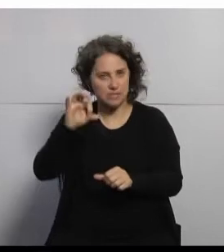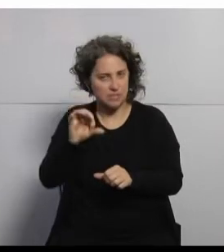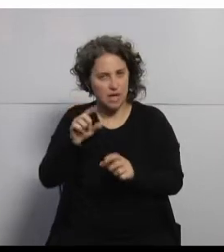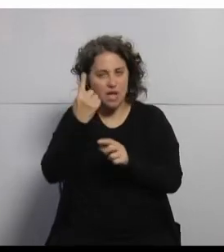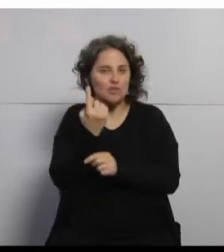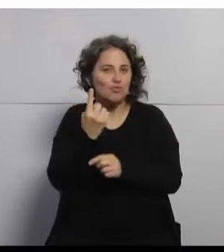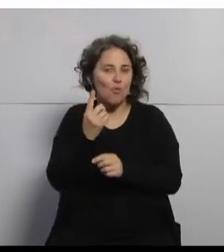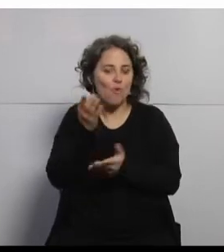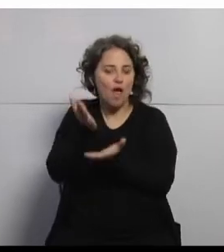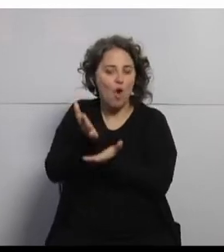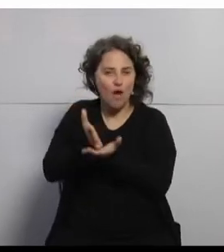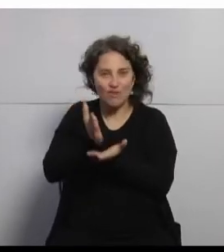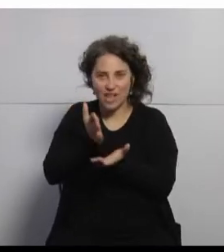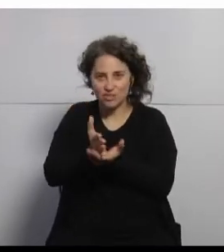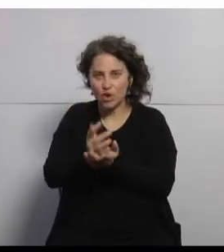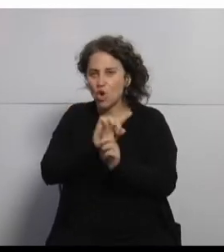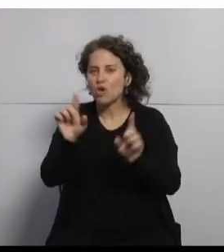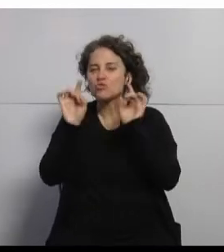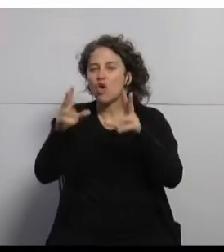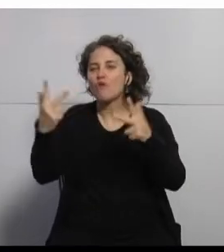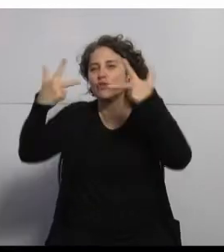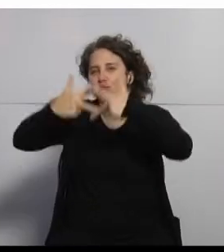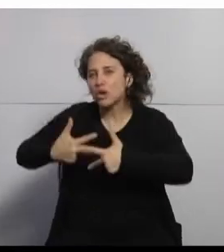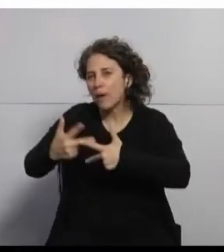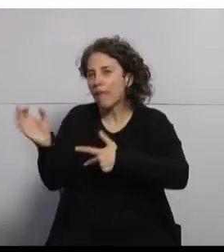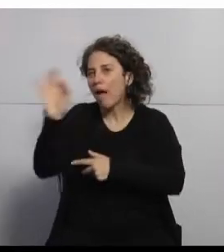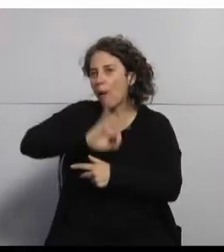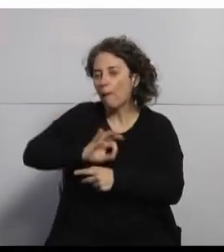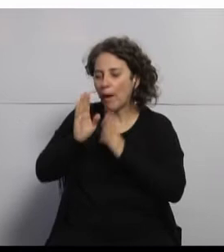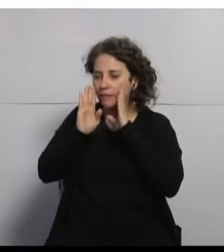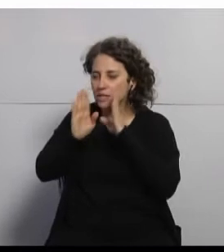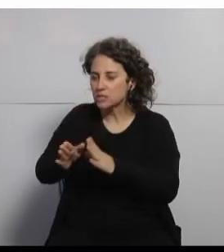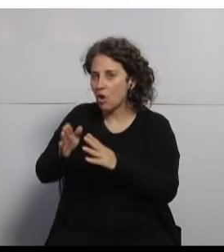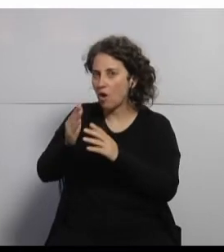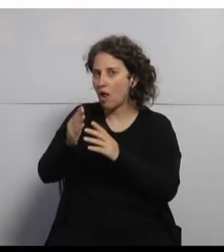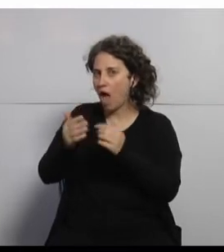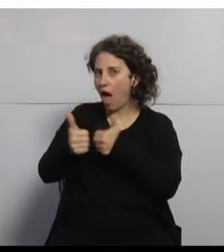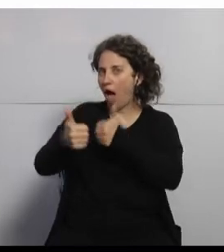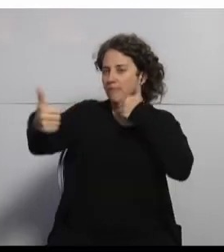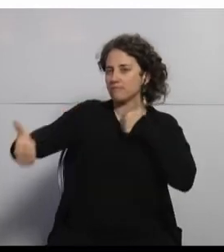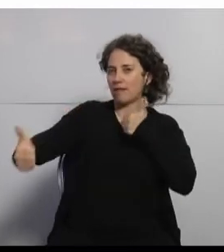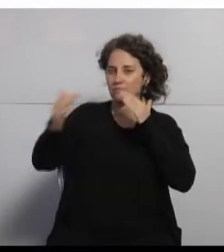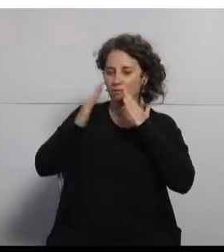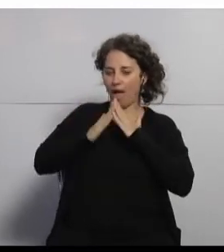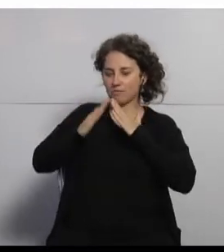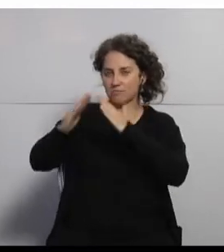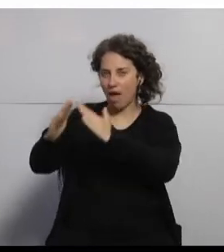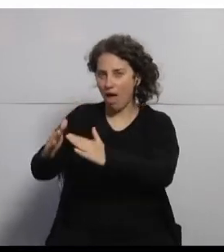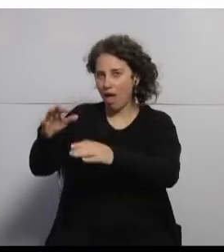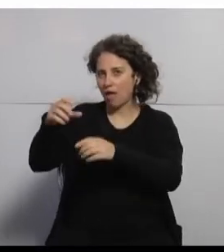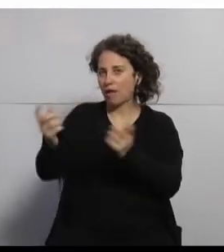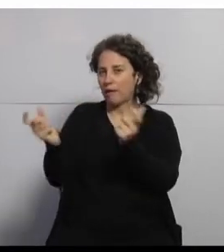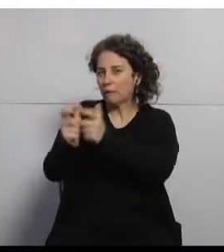es solamente sesiones de videollamadas o los temas de atención o tele, digamos, de